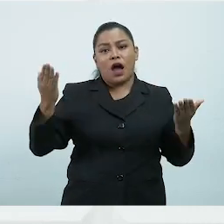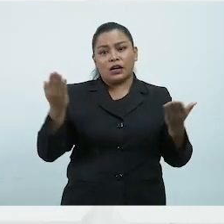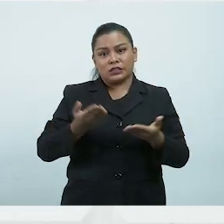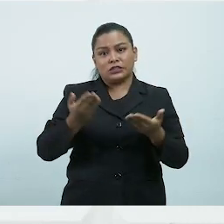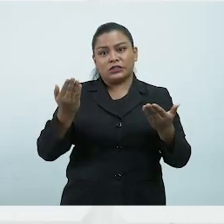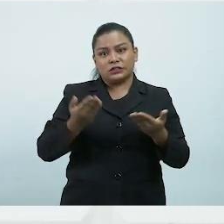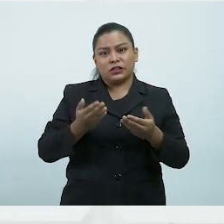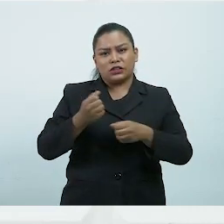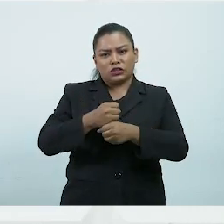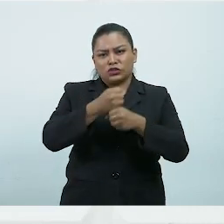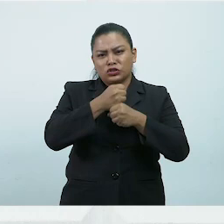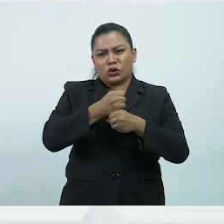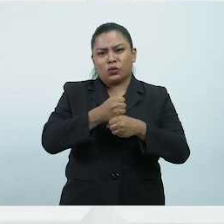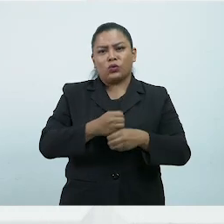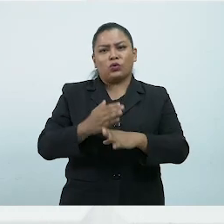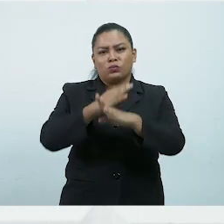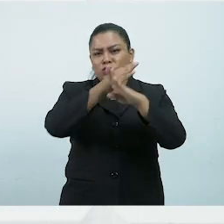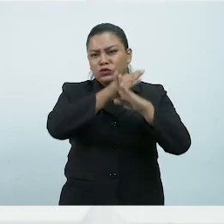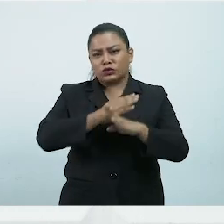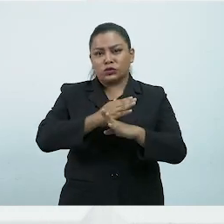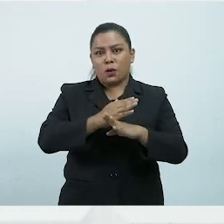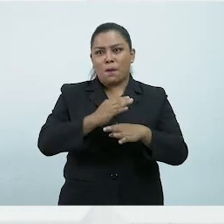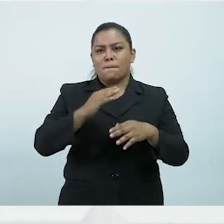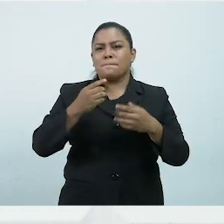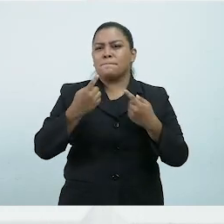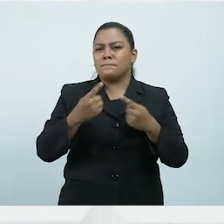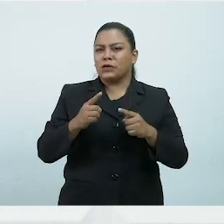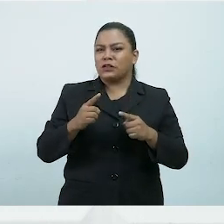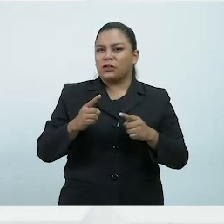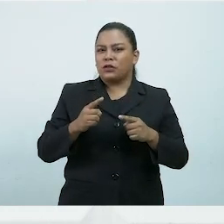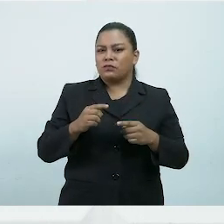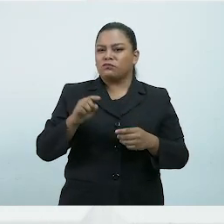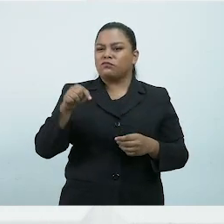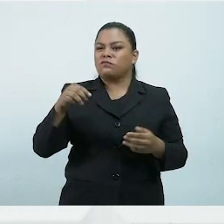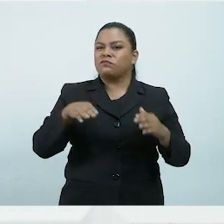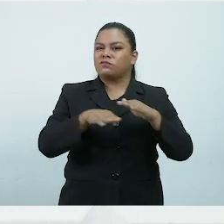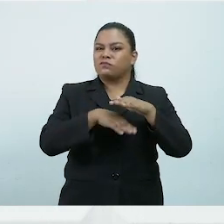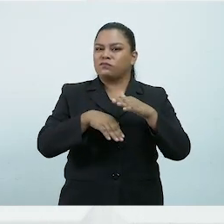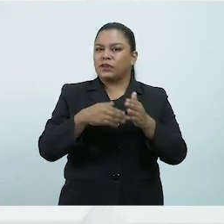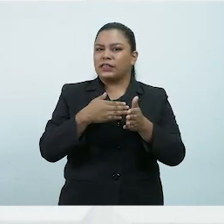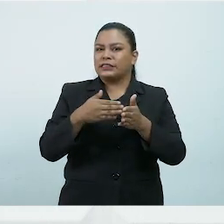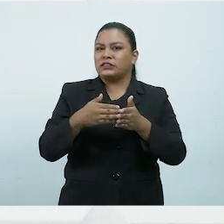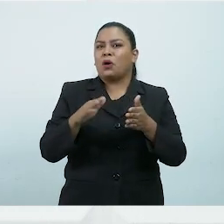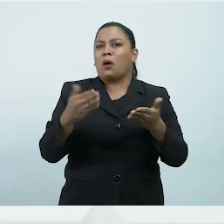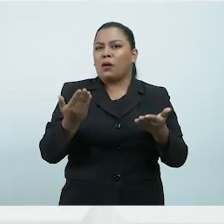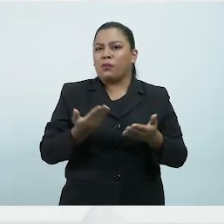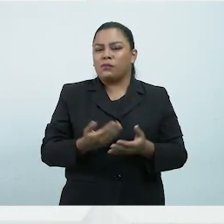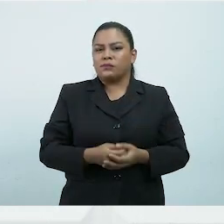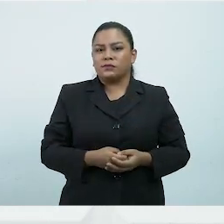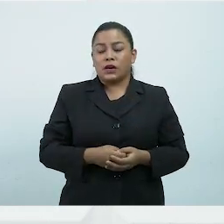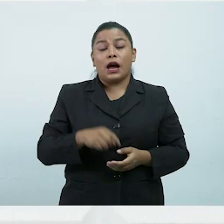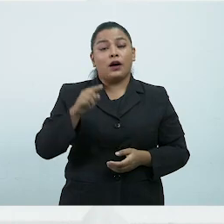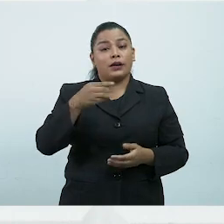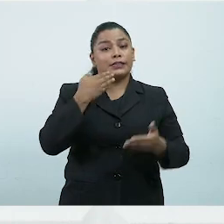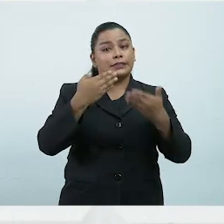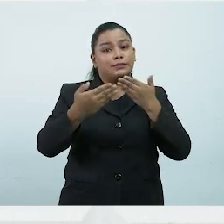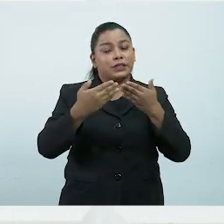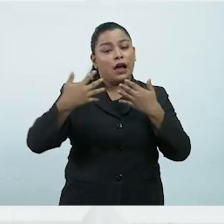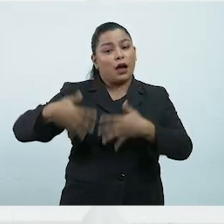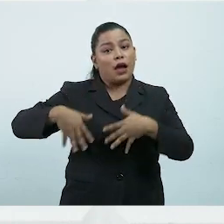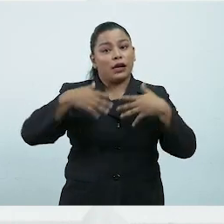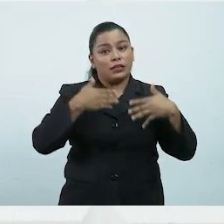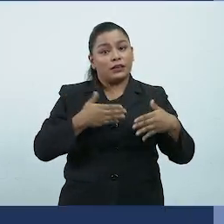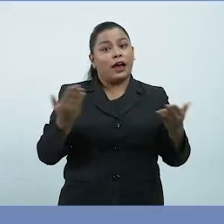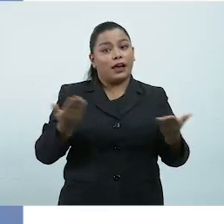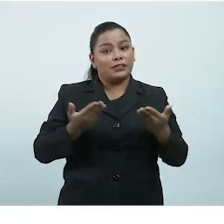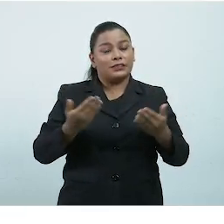bioseguridad Pero, ¿en qué consiste el diagnóstico y mantenimiento? Ahora te explicamos las acciones referentes a